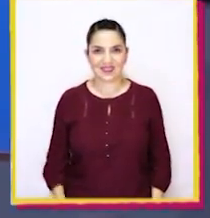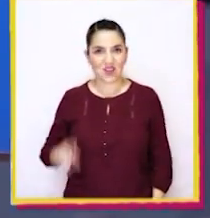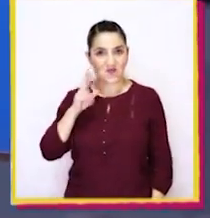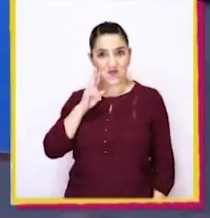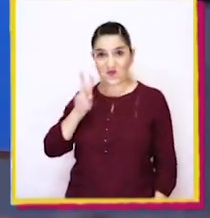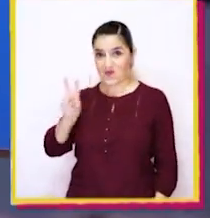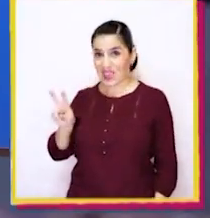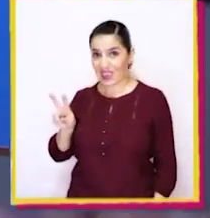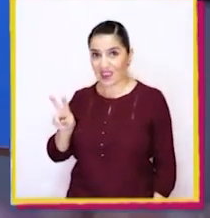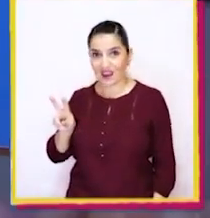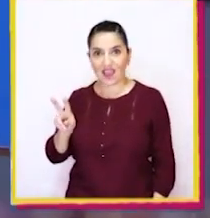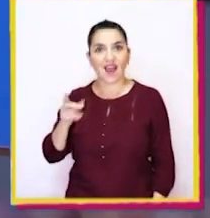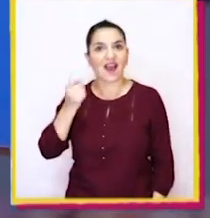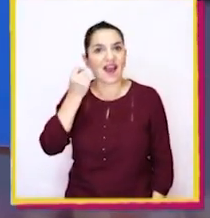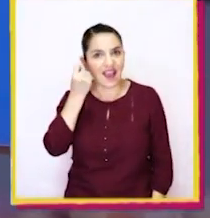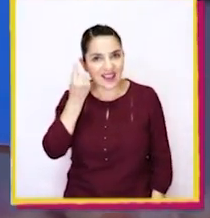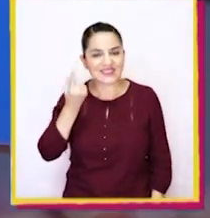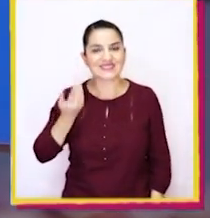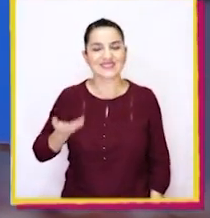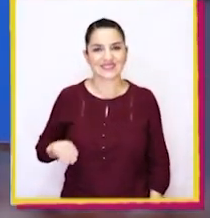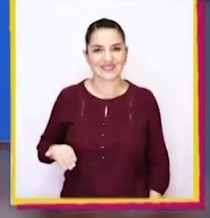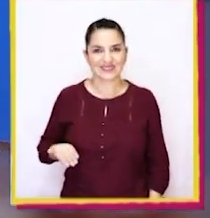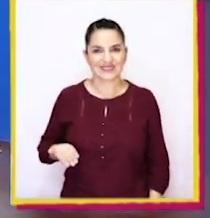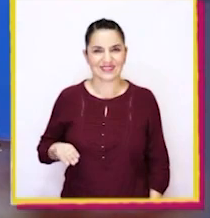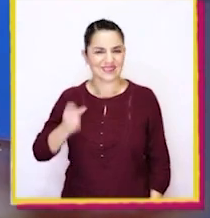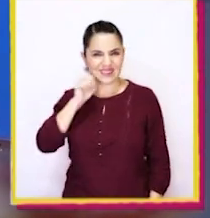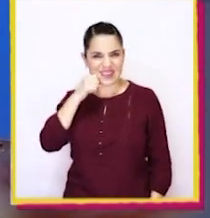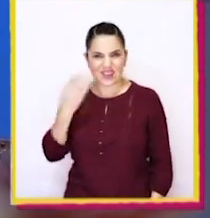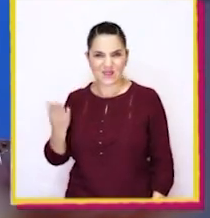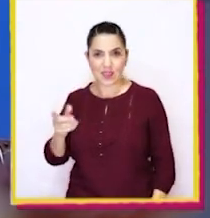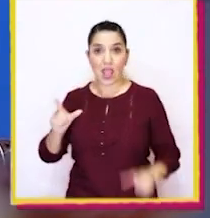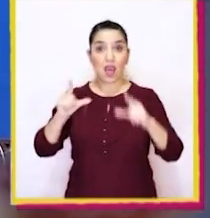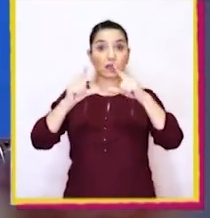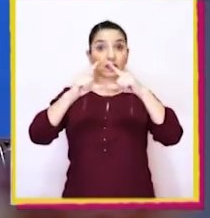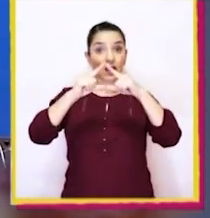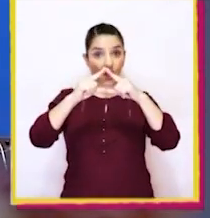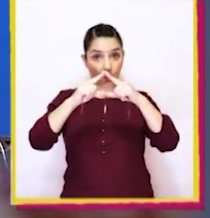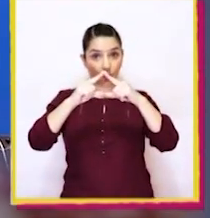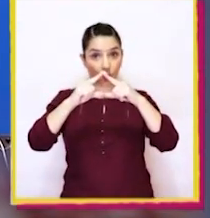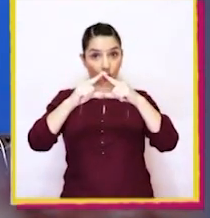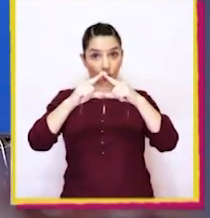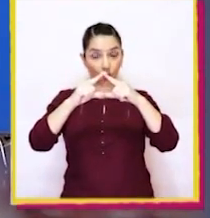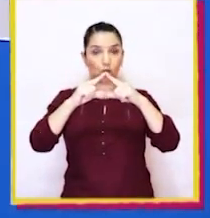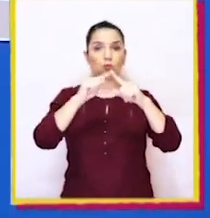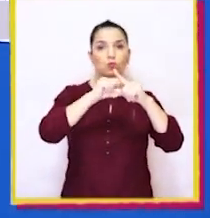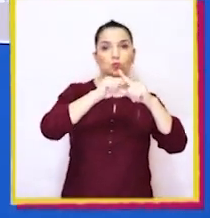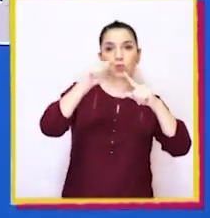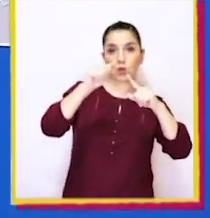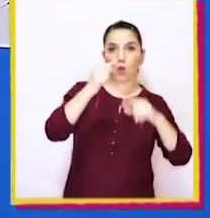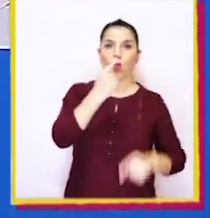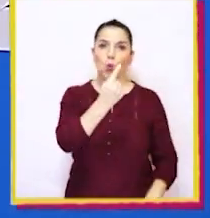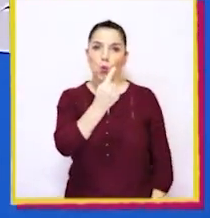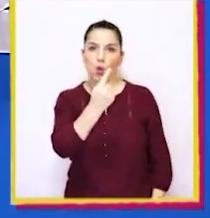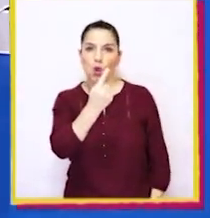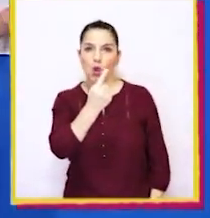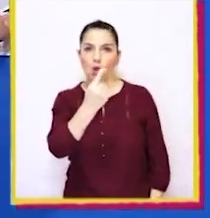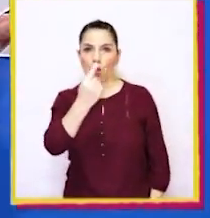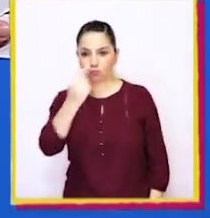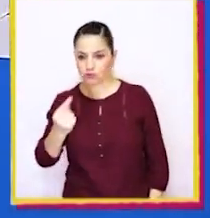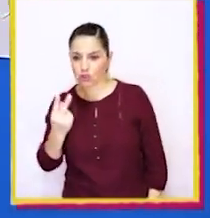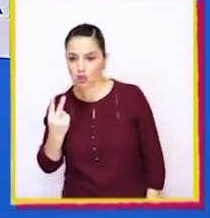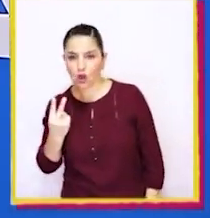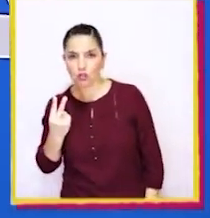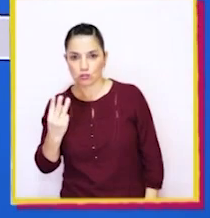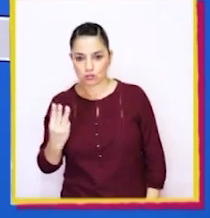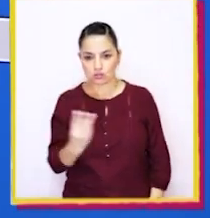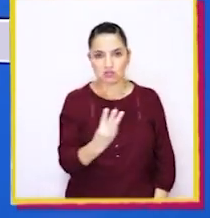¿Ven? ¿Se dan cuenta? ¿Qué es? ¡Un triángulo! ¡Uno, dos,